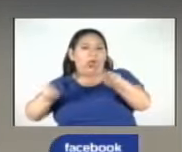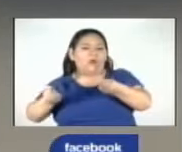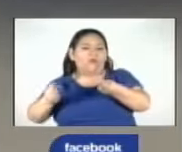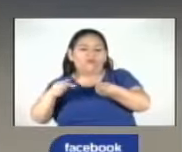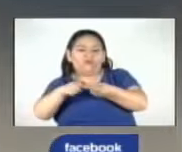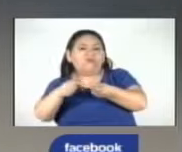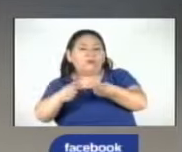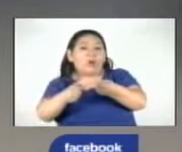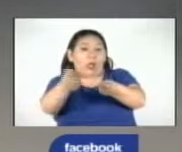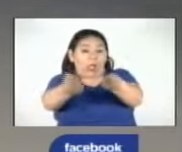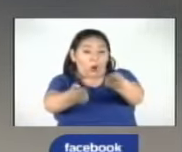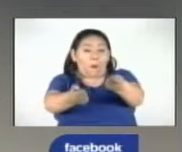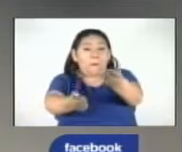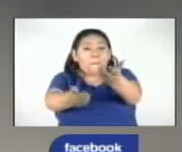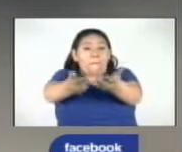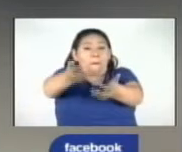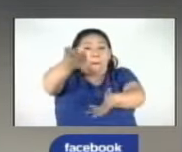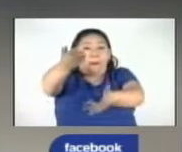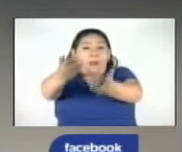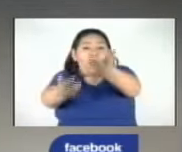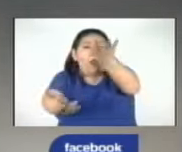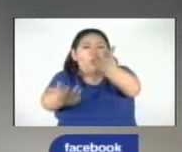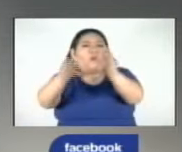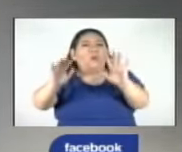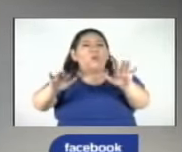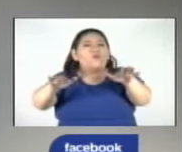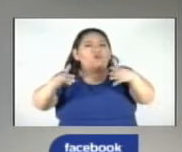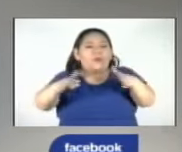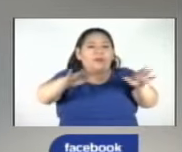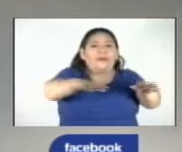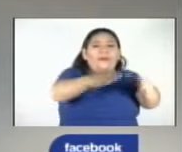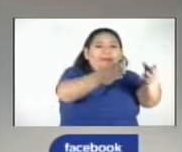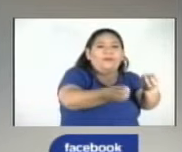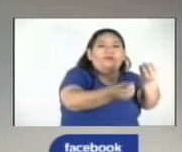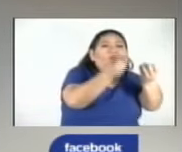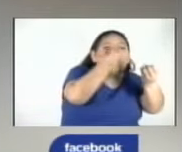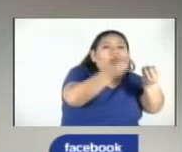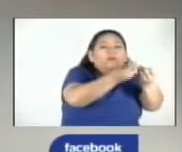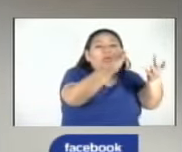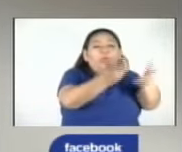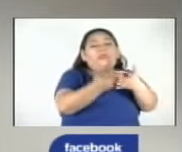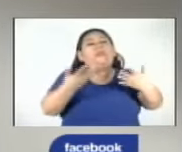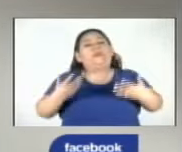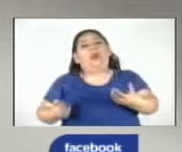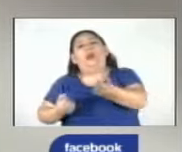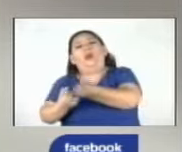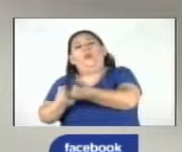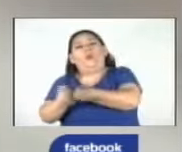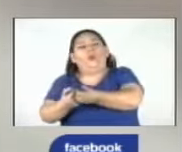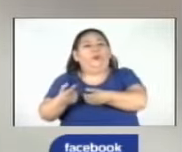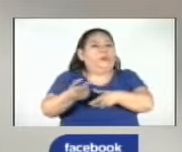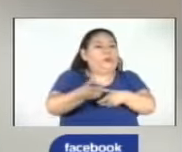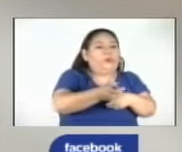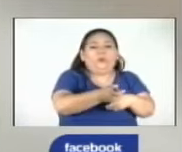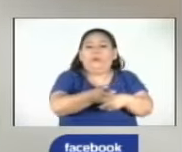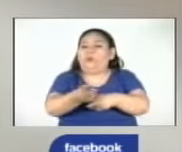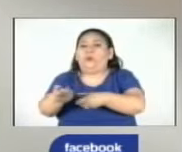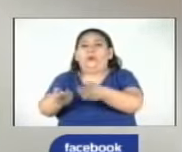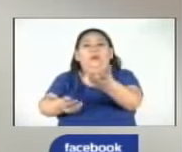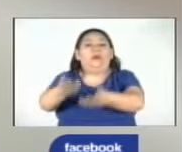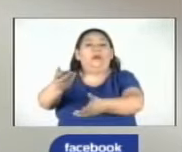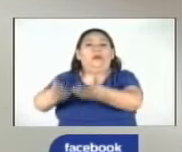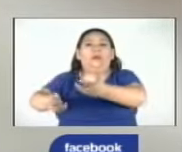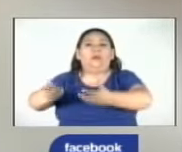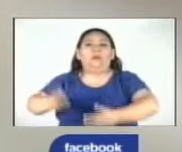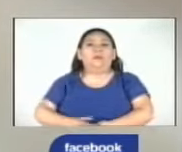consumidos por un incendio. El fuego se originó en la maleza seca del lugar. Bomberos trabajó para poder controlar el